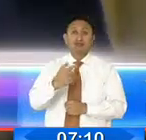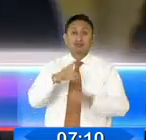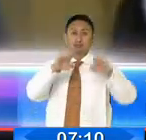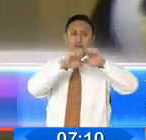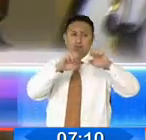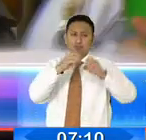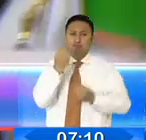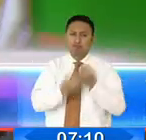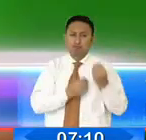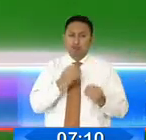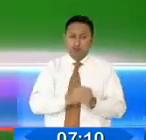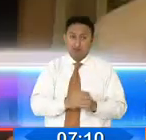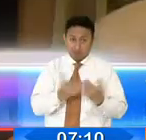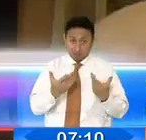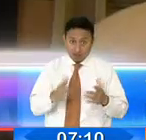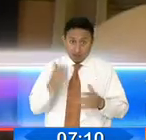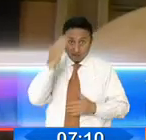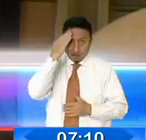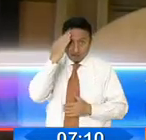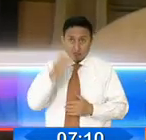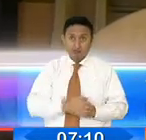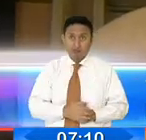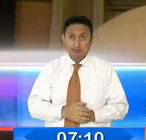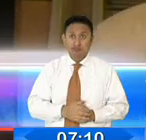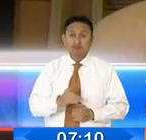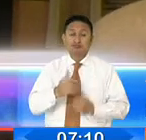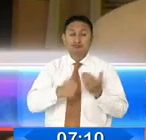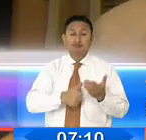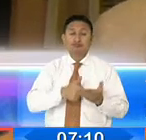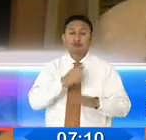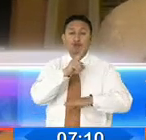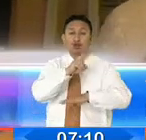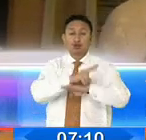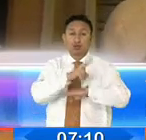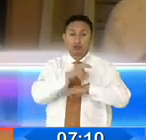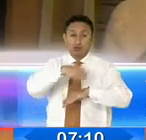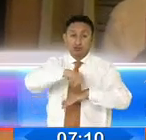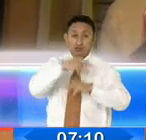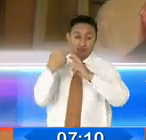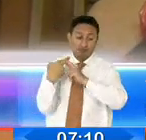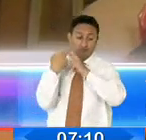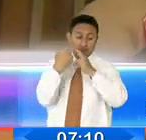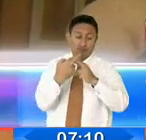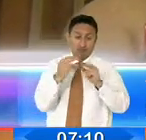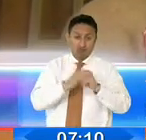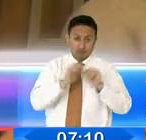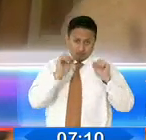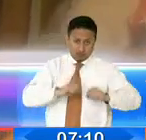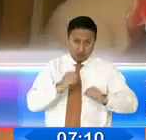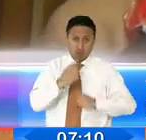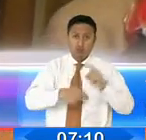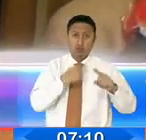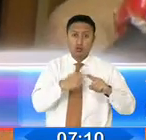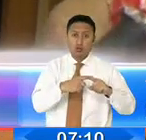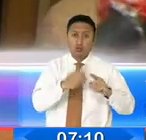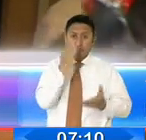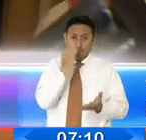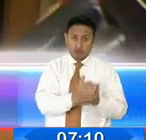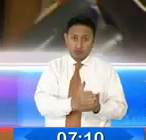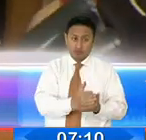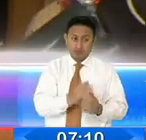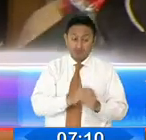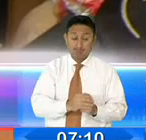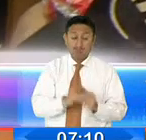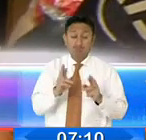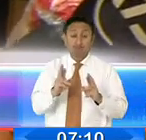no hay nada dicho. El superintendente será el que tenga que valorar si es que procede o no y el momento en el que procede, ojalá el